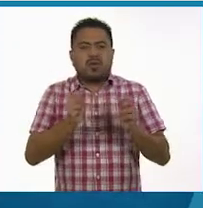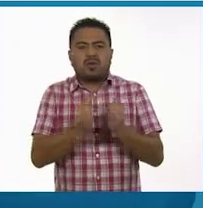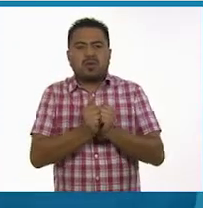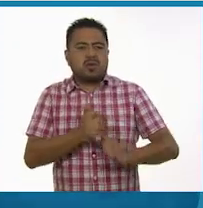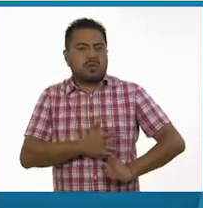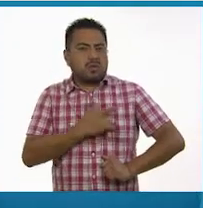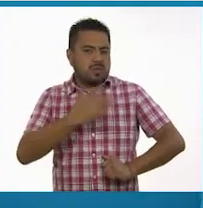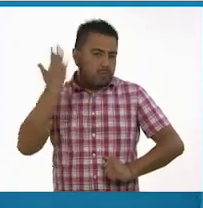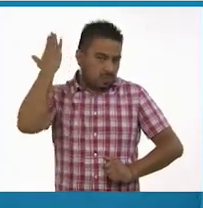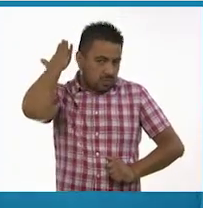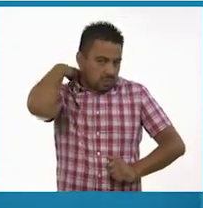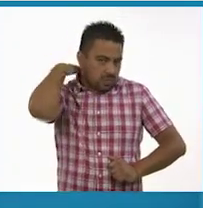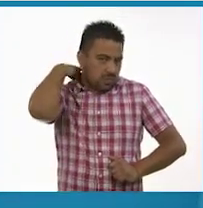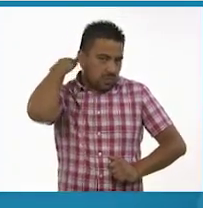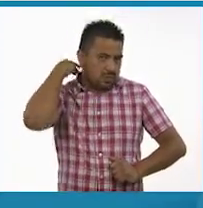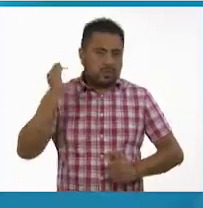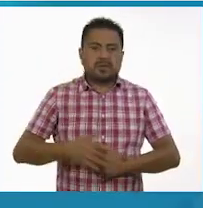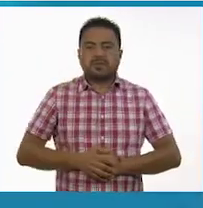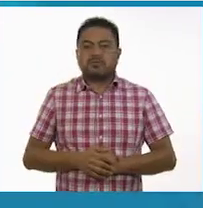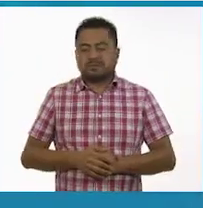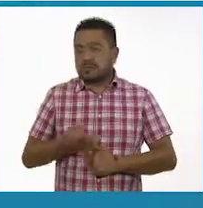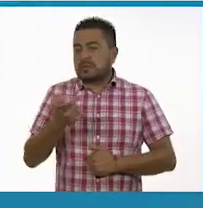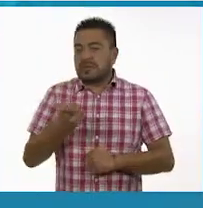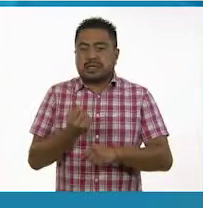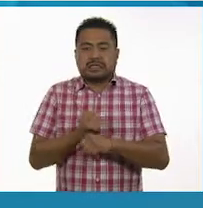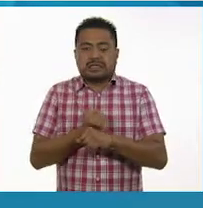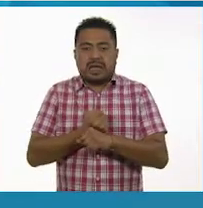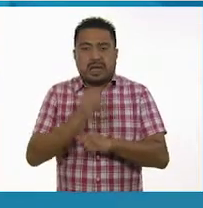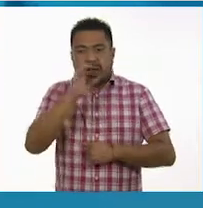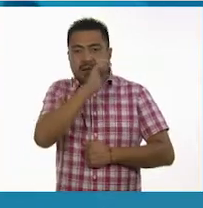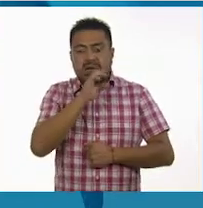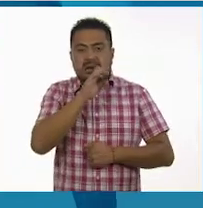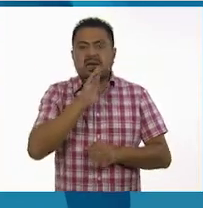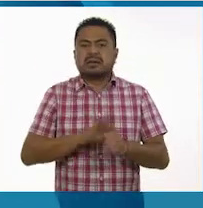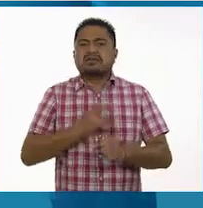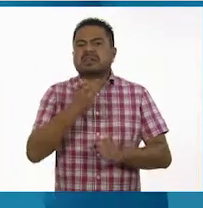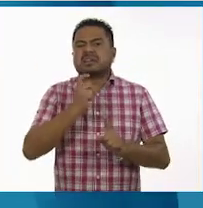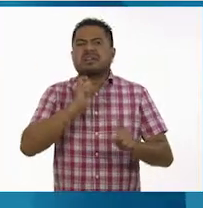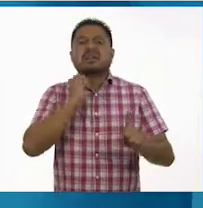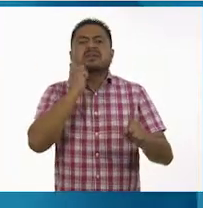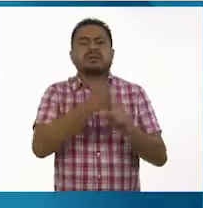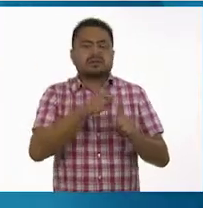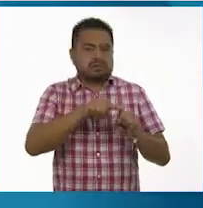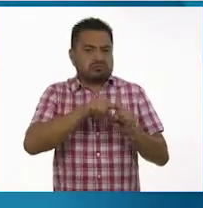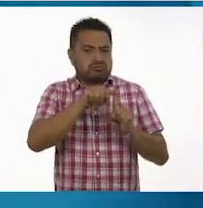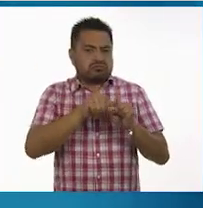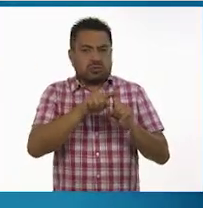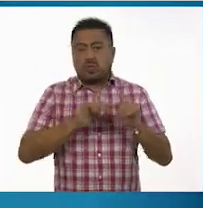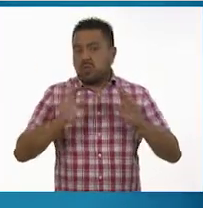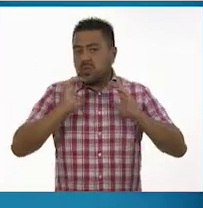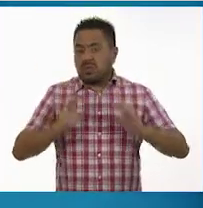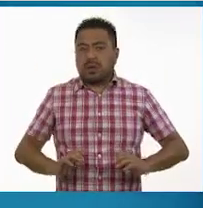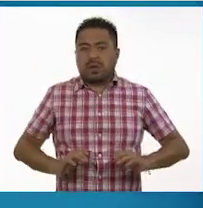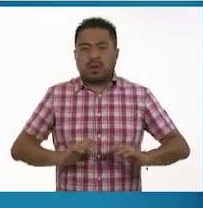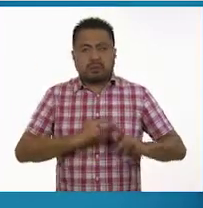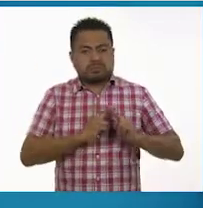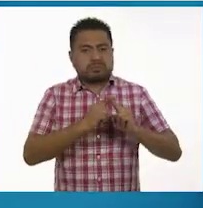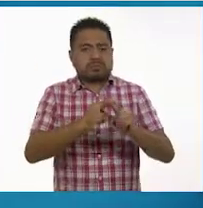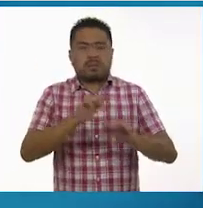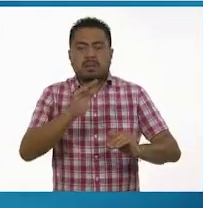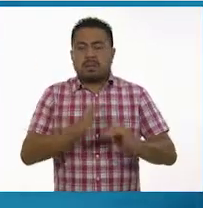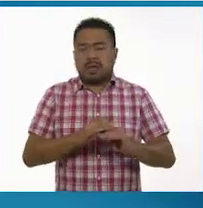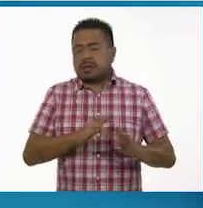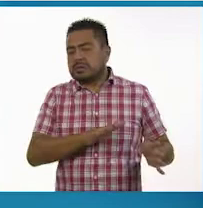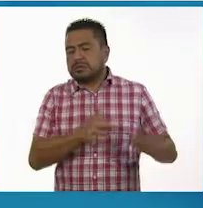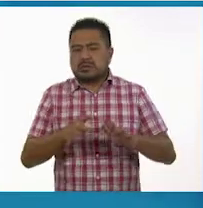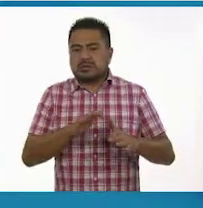de pulmones. Son de sangre caliente, lo cual quiere decir que su temperatura corporal se mantiene más